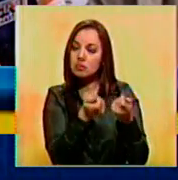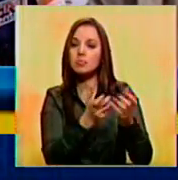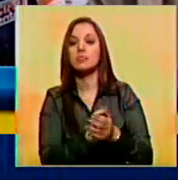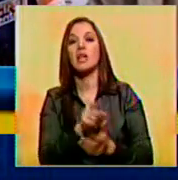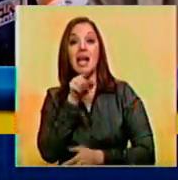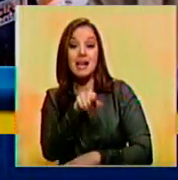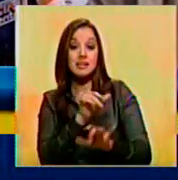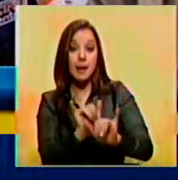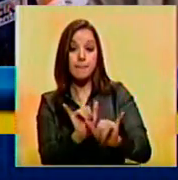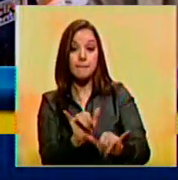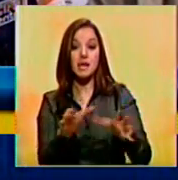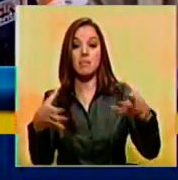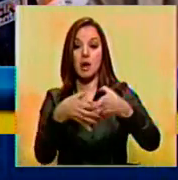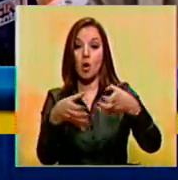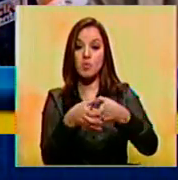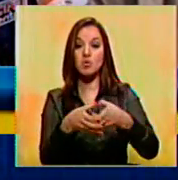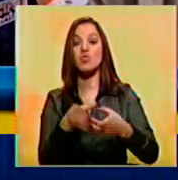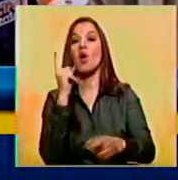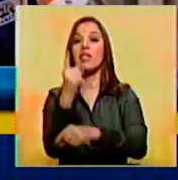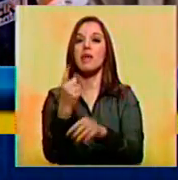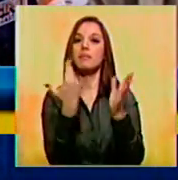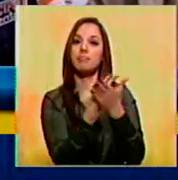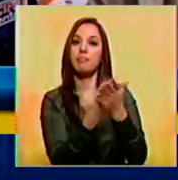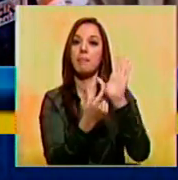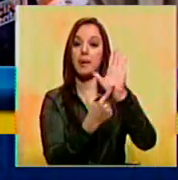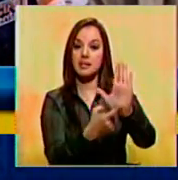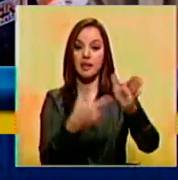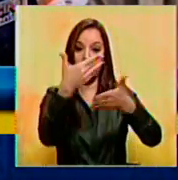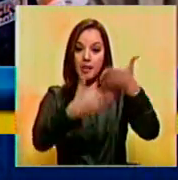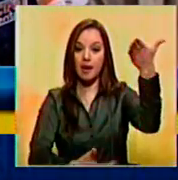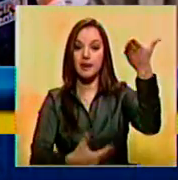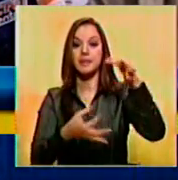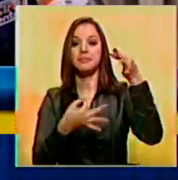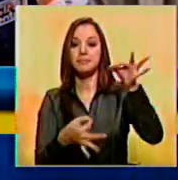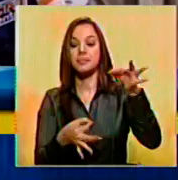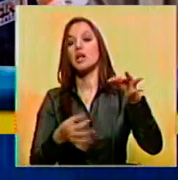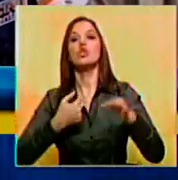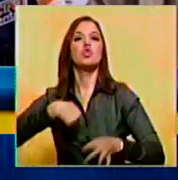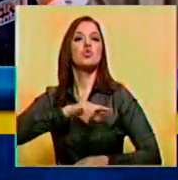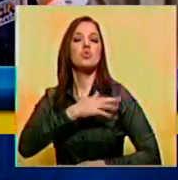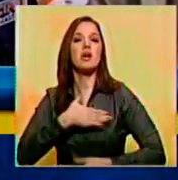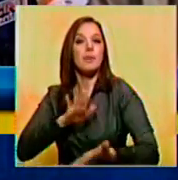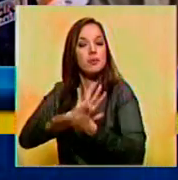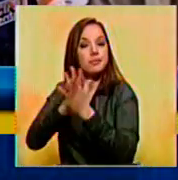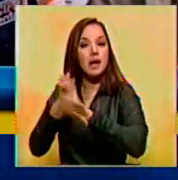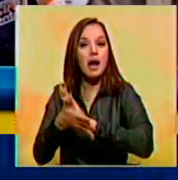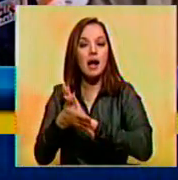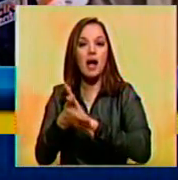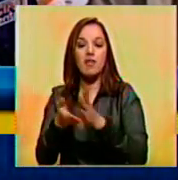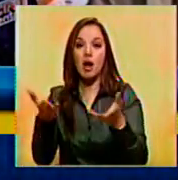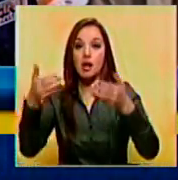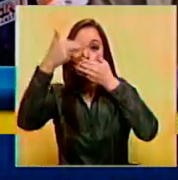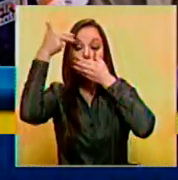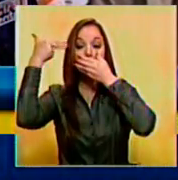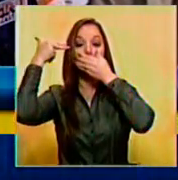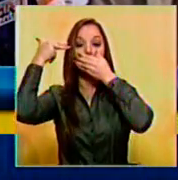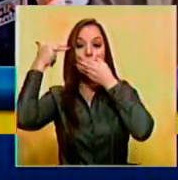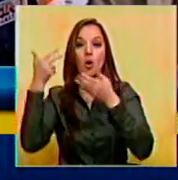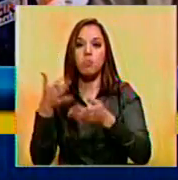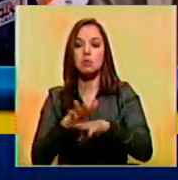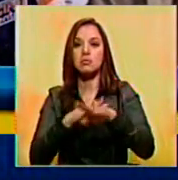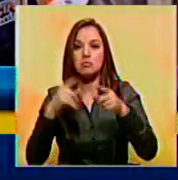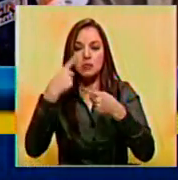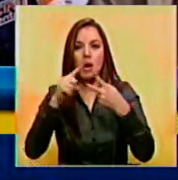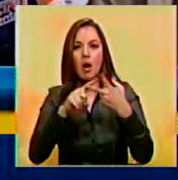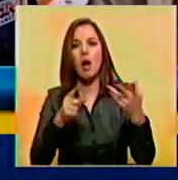presentar papeles de trabajo en función de lo que nosotros queremos. Erradicar el contrabando, generar empresa,